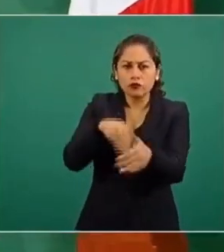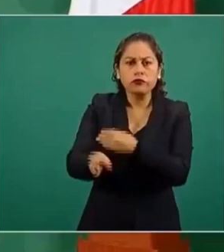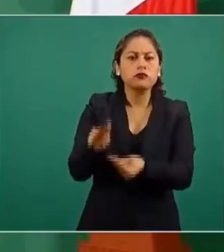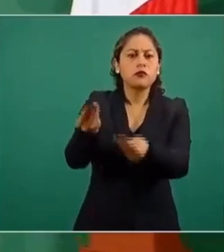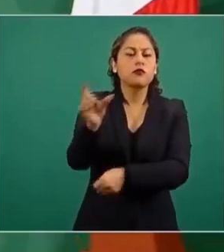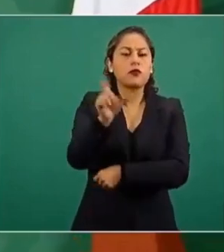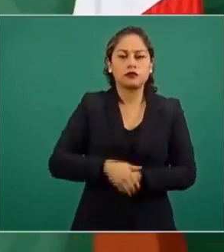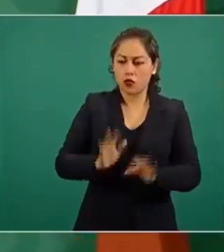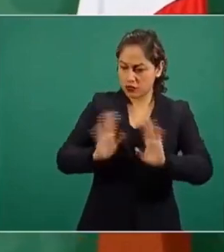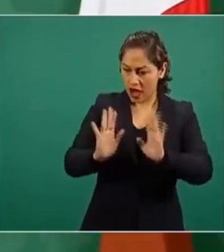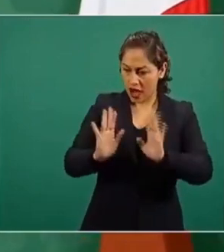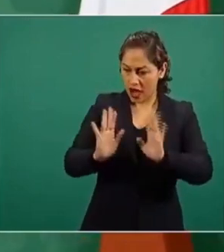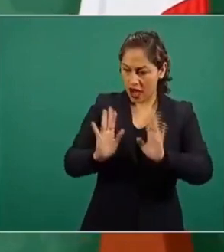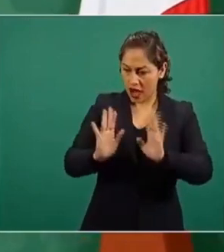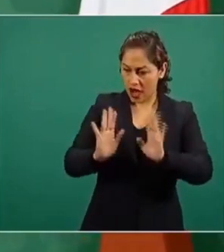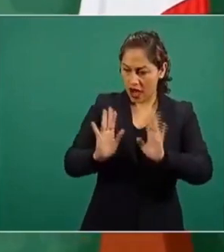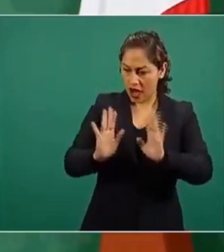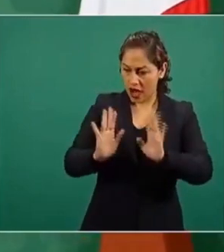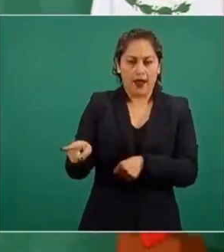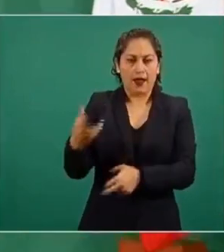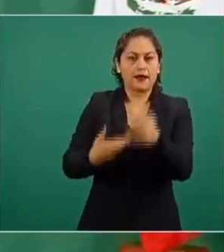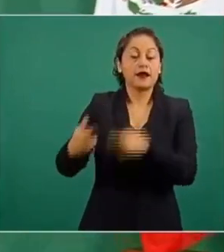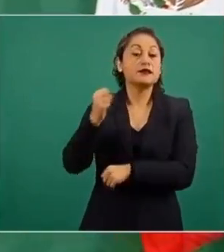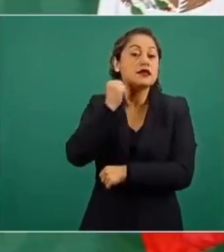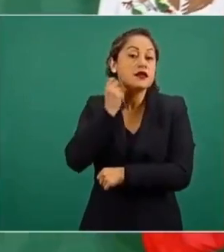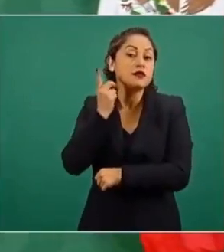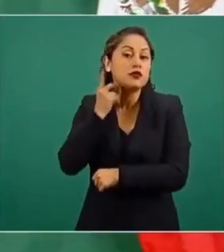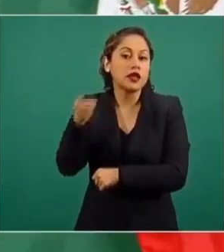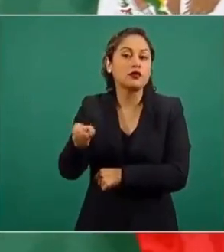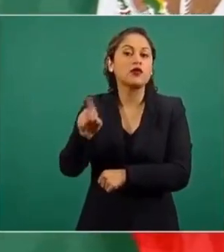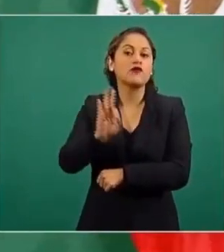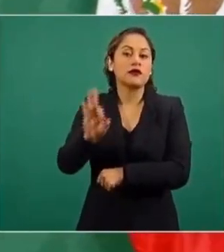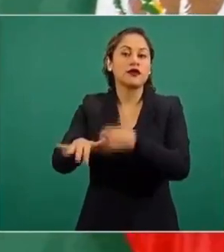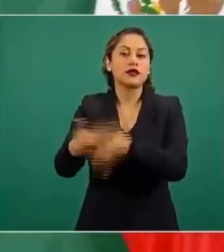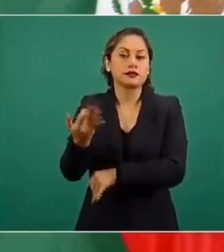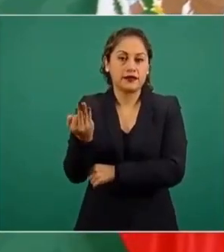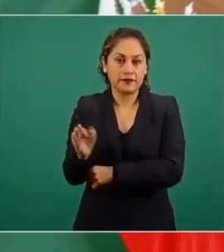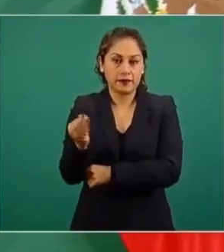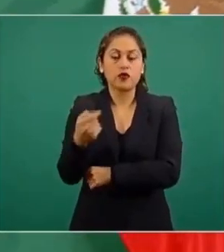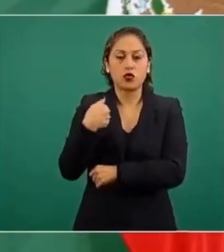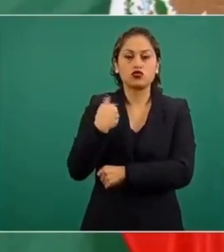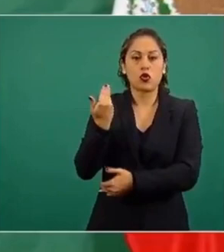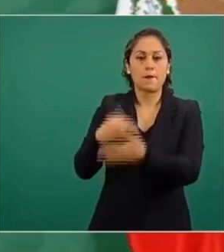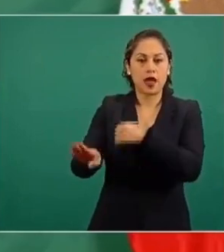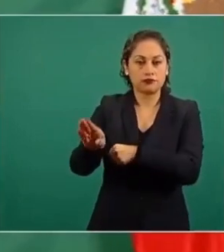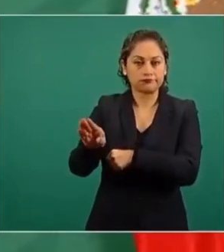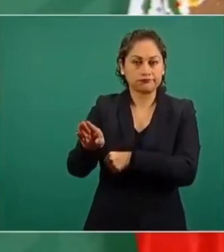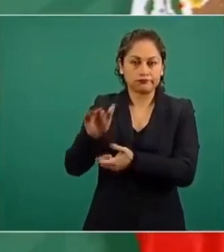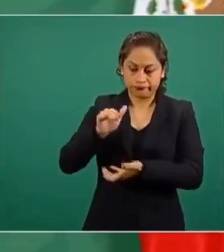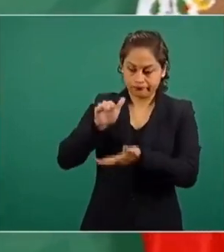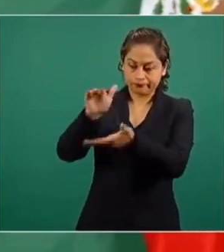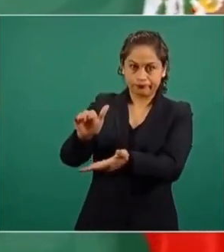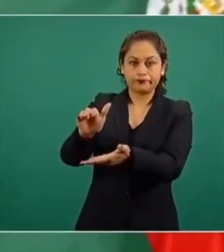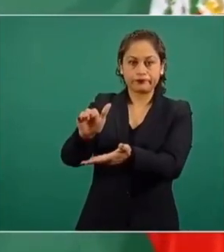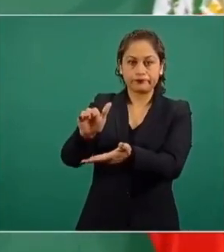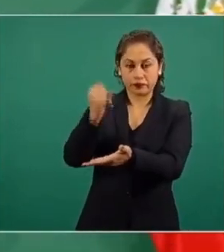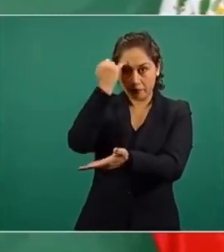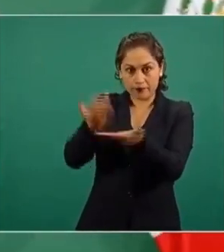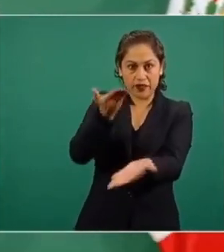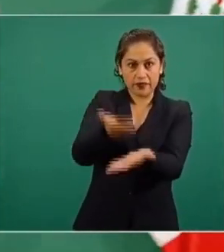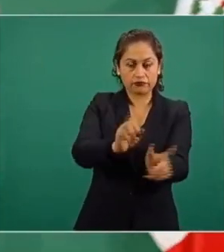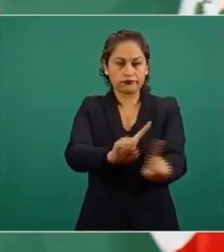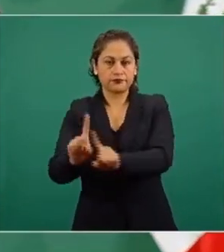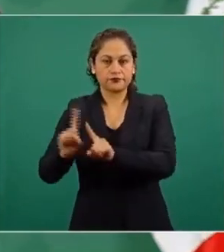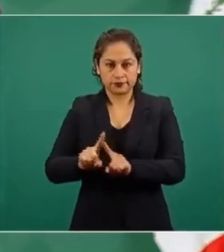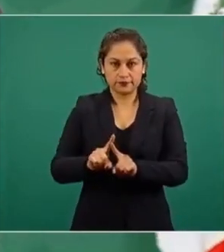Ya, en este periodo, tan luego regresen los legisladores, el día 15 de febrero. Voy a enviar un paquete de iniciativas.